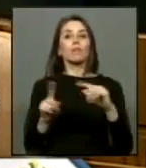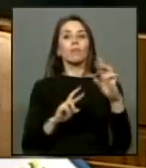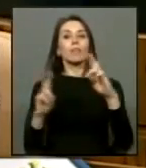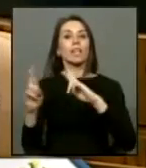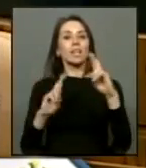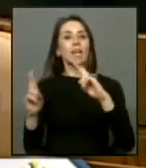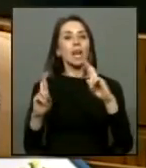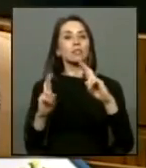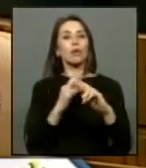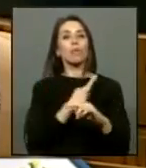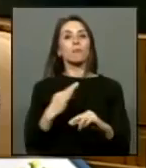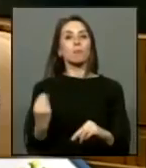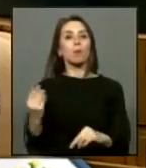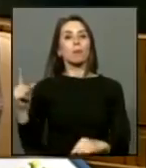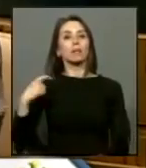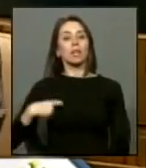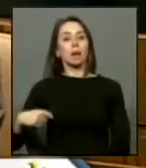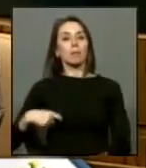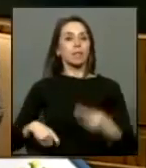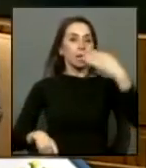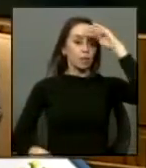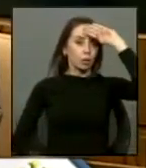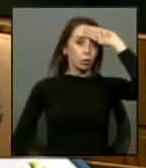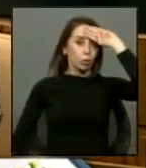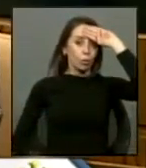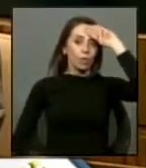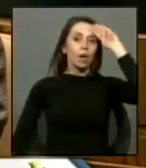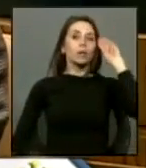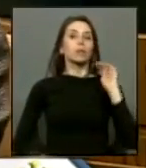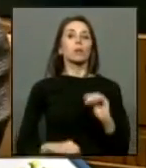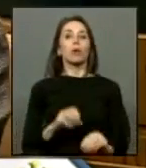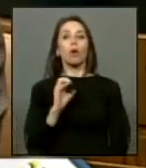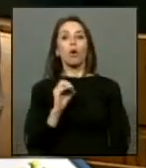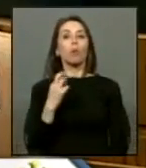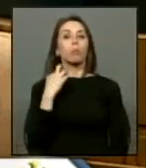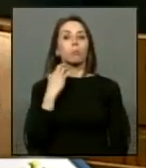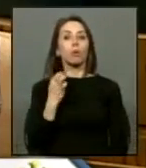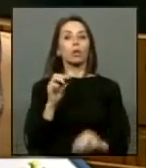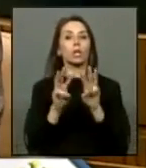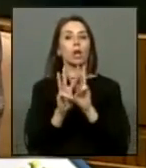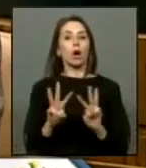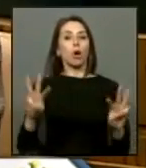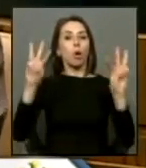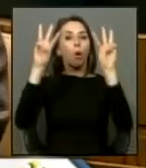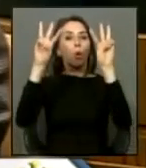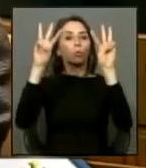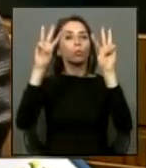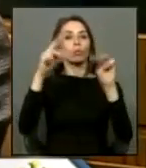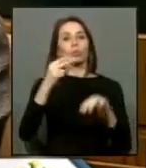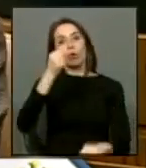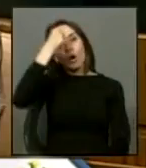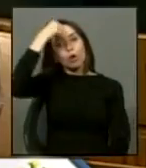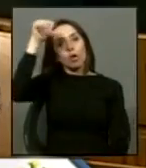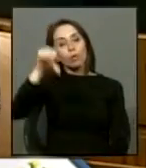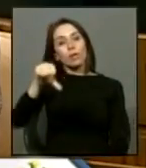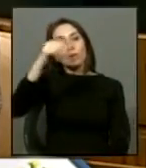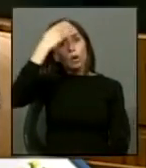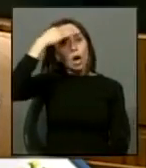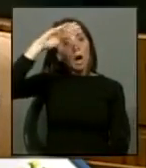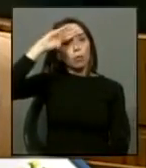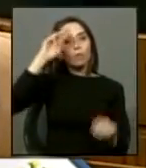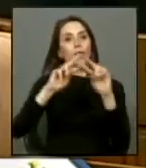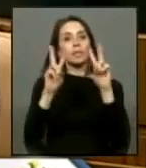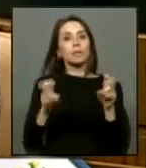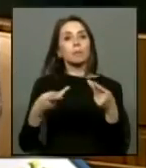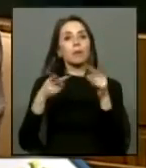entre Estados Unidos y Cuba será porque Naciones Unidas no ha condenado a Cuba en el tema